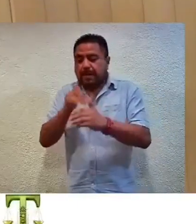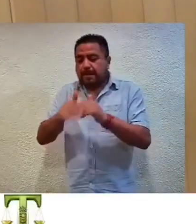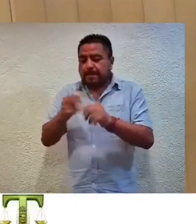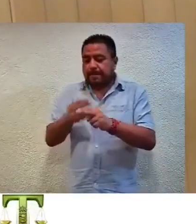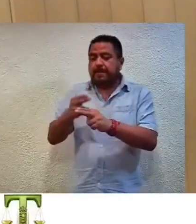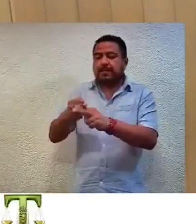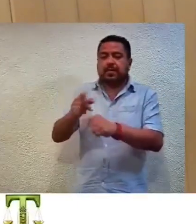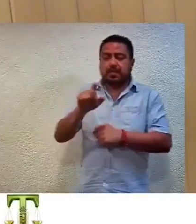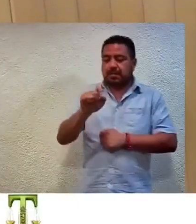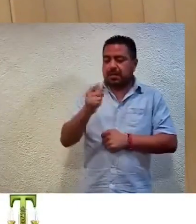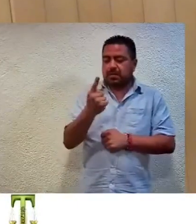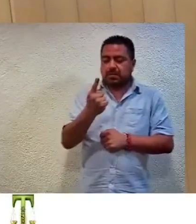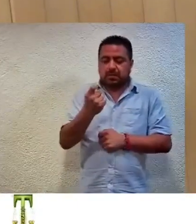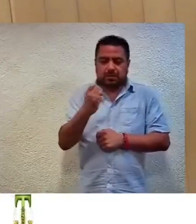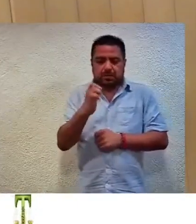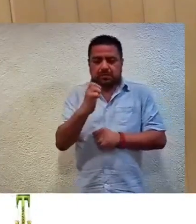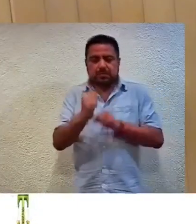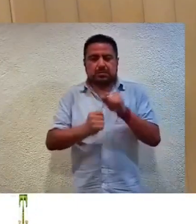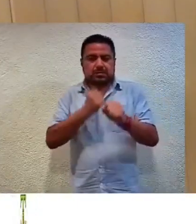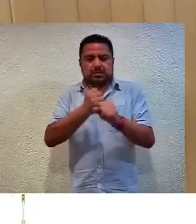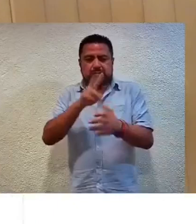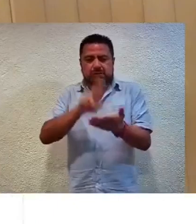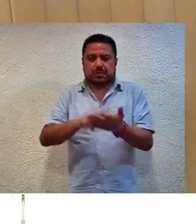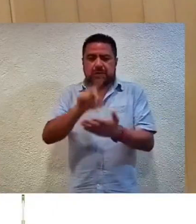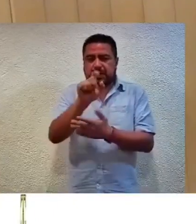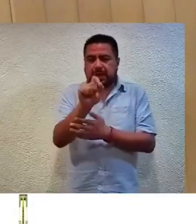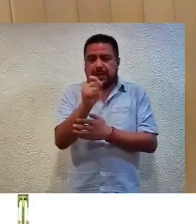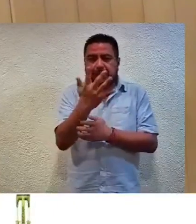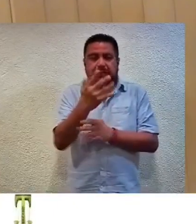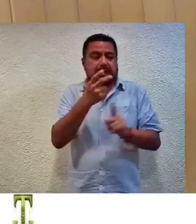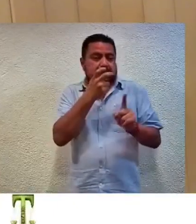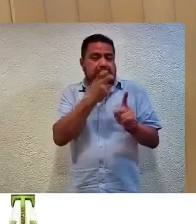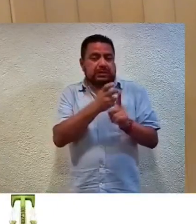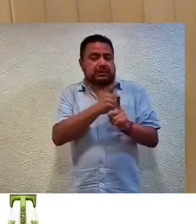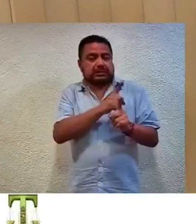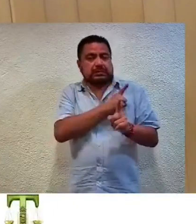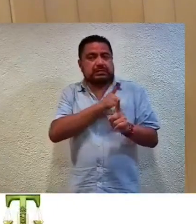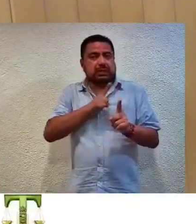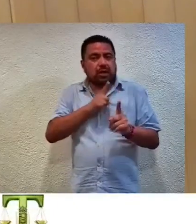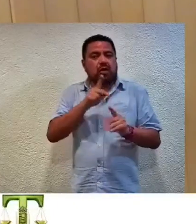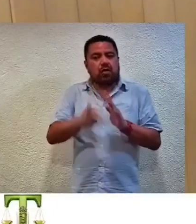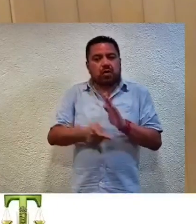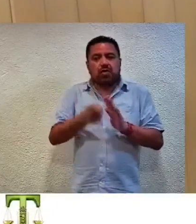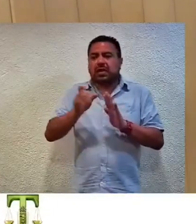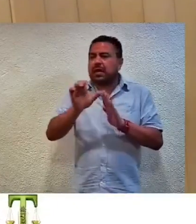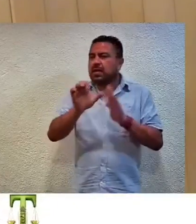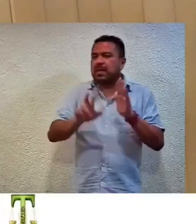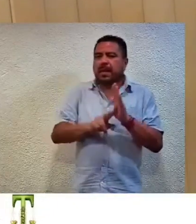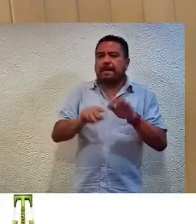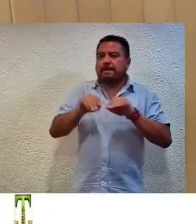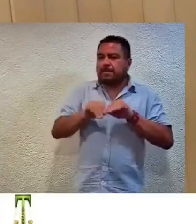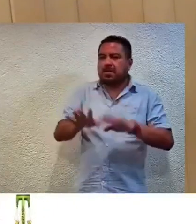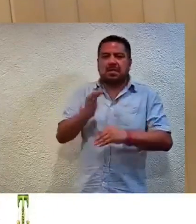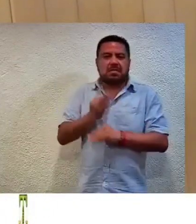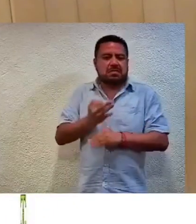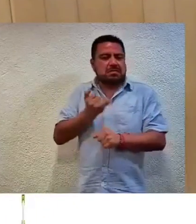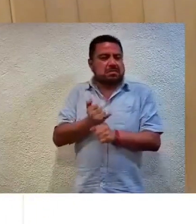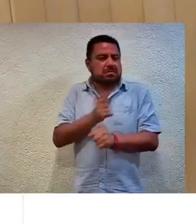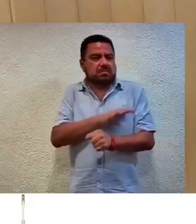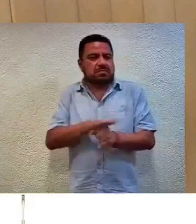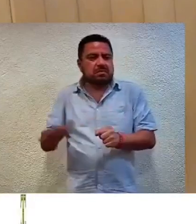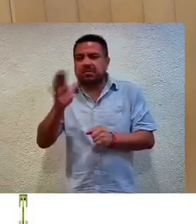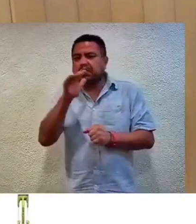21 de enero del año 2025, de ahí que exista una imposibilidad de emitir una convocatoria en este momento. Además,